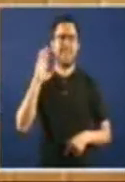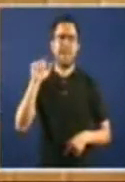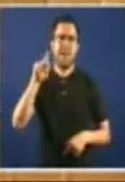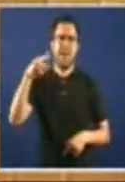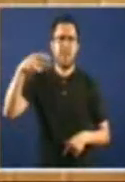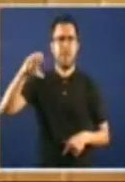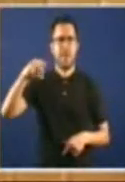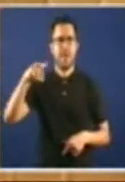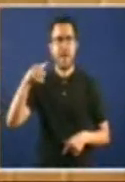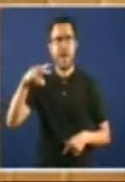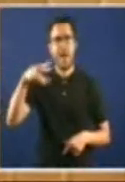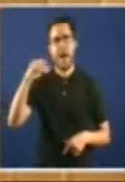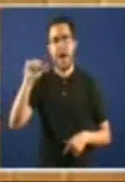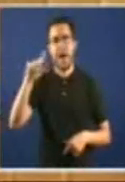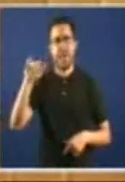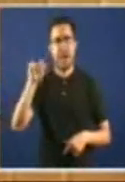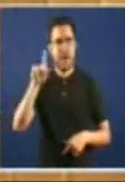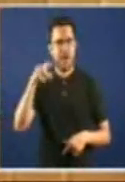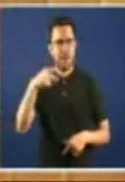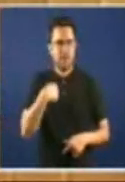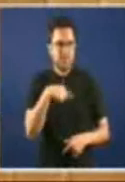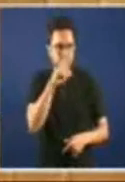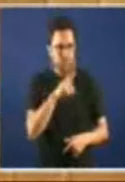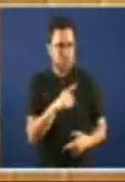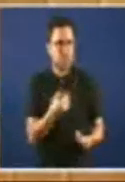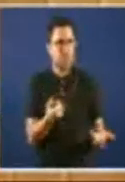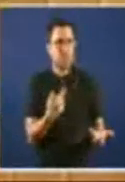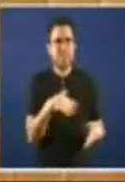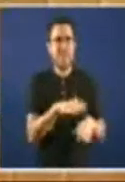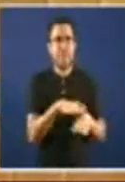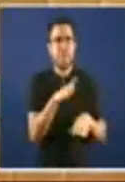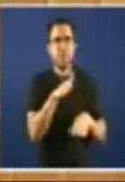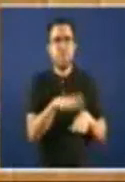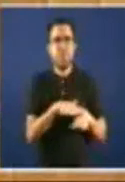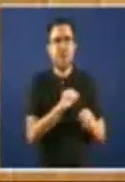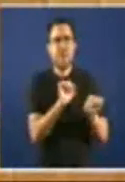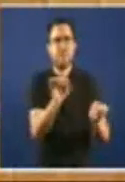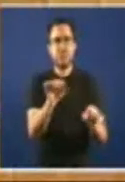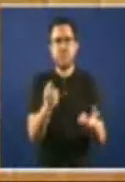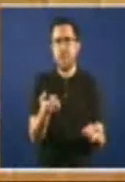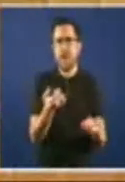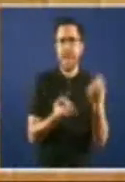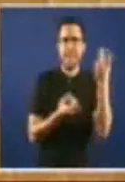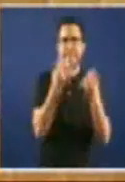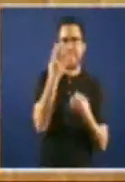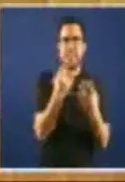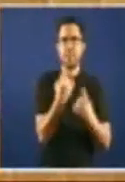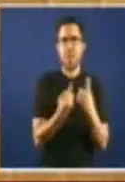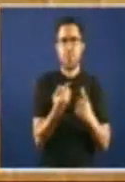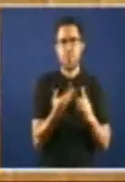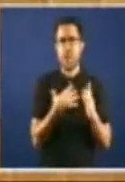por que se reseitan Cando realmente hai moitísimas das iniciativas Que encaixarían perfectamente nesta lei